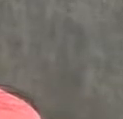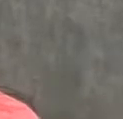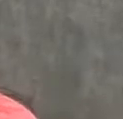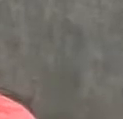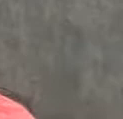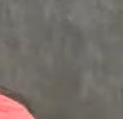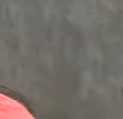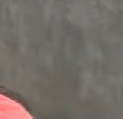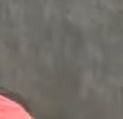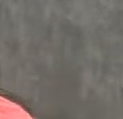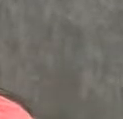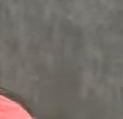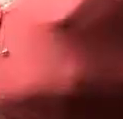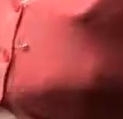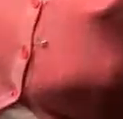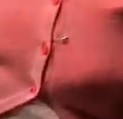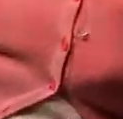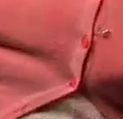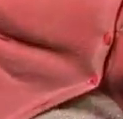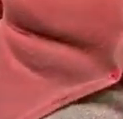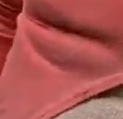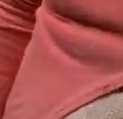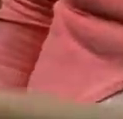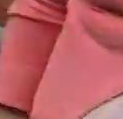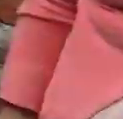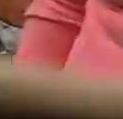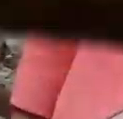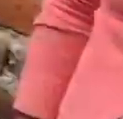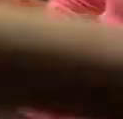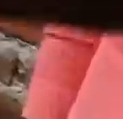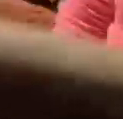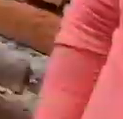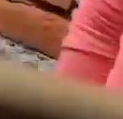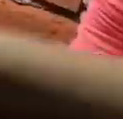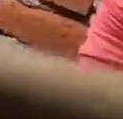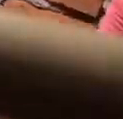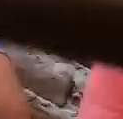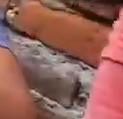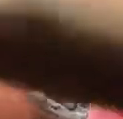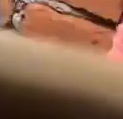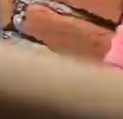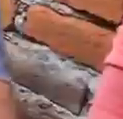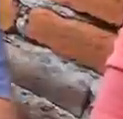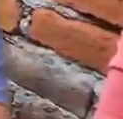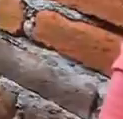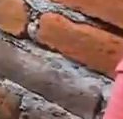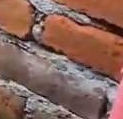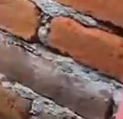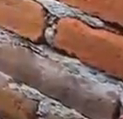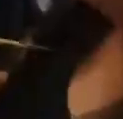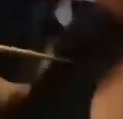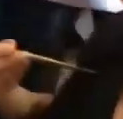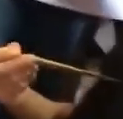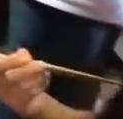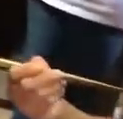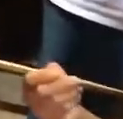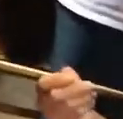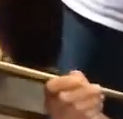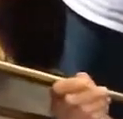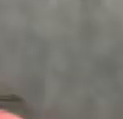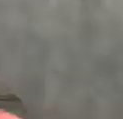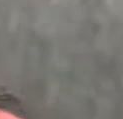Tengo alumnos becarios y los estoy enseñando a tejer, que a veces, este, estaban